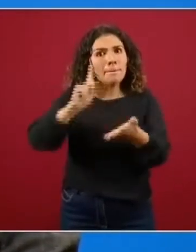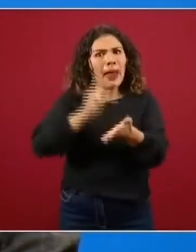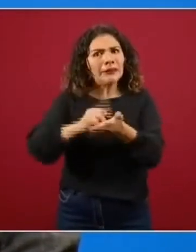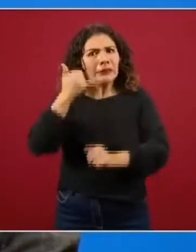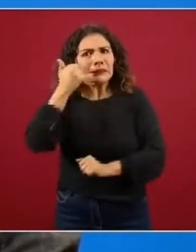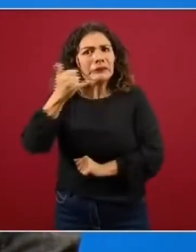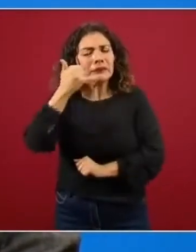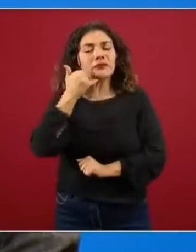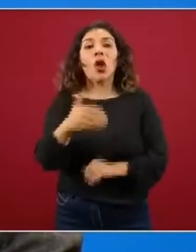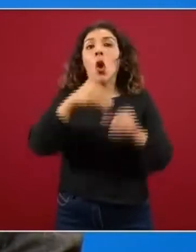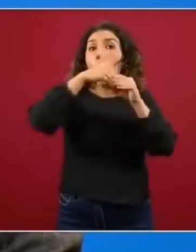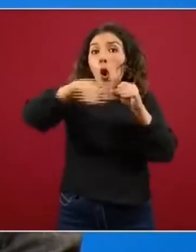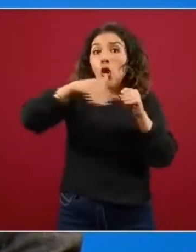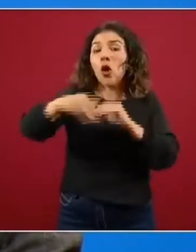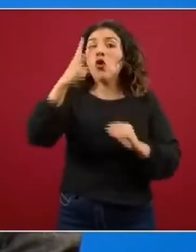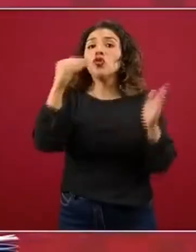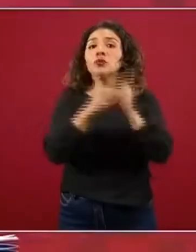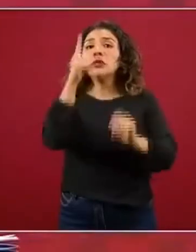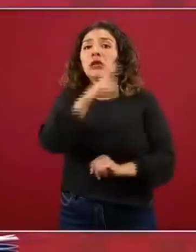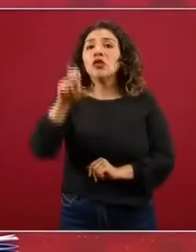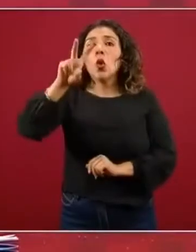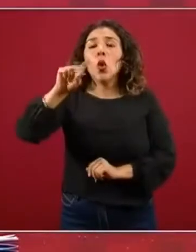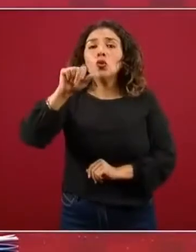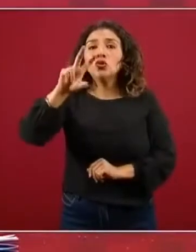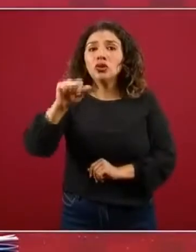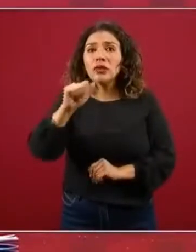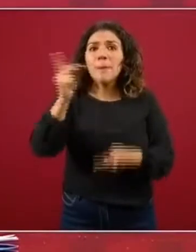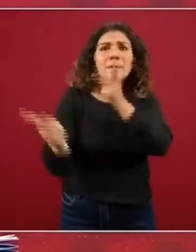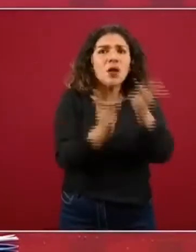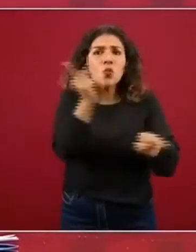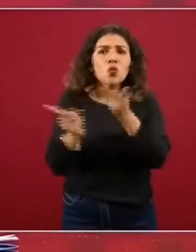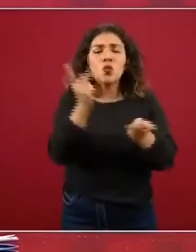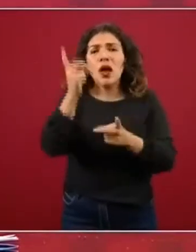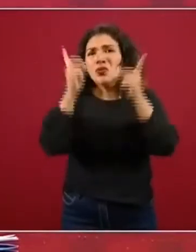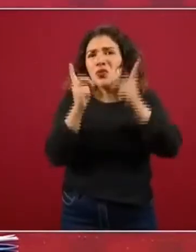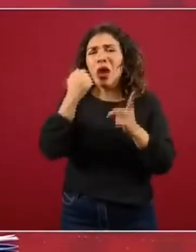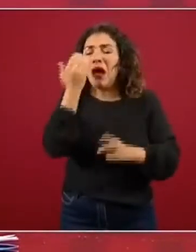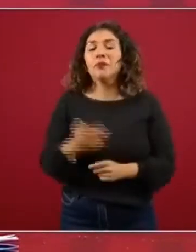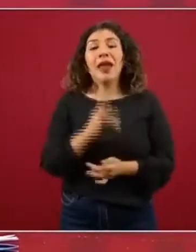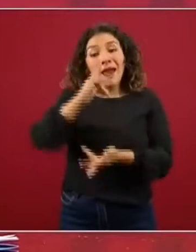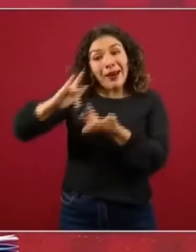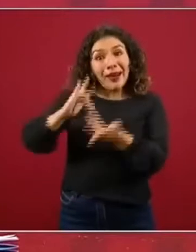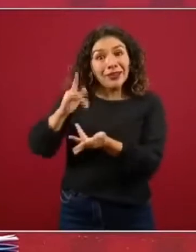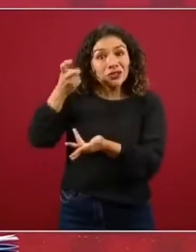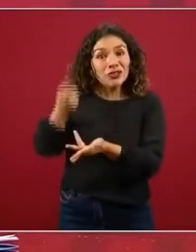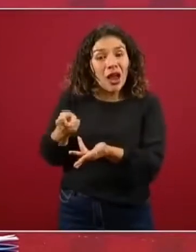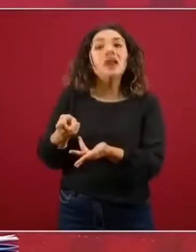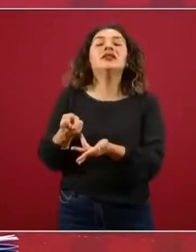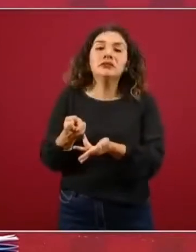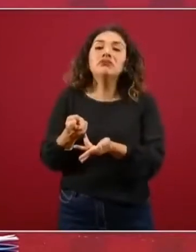por correo electrónico tuvimos 2.180 preguntas, y en redes sociales